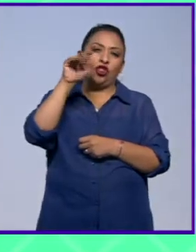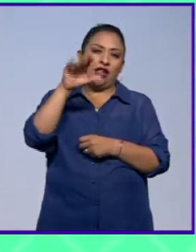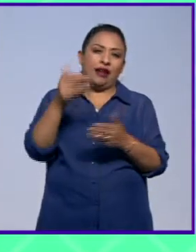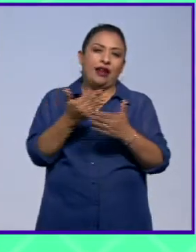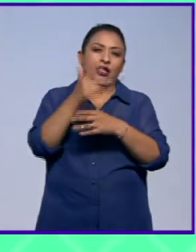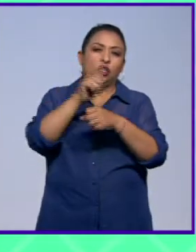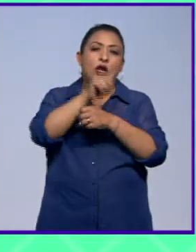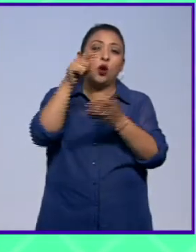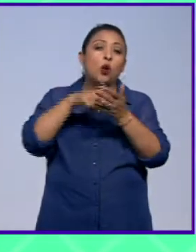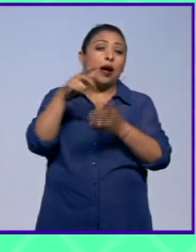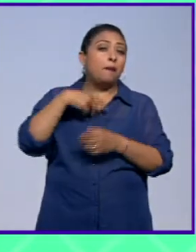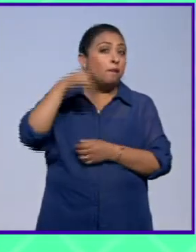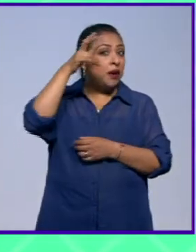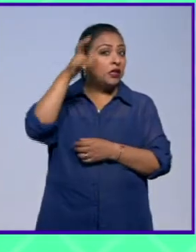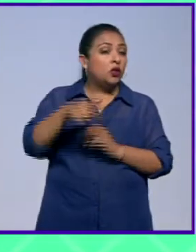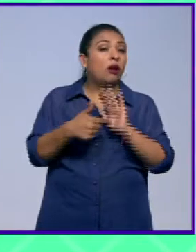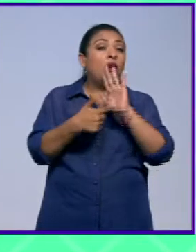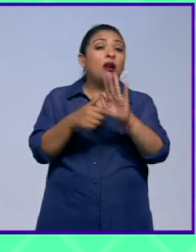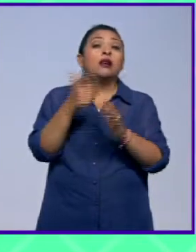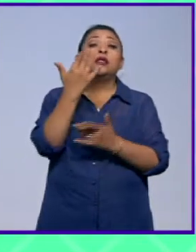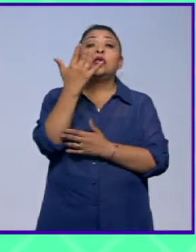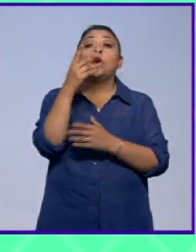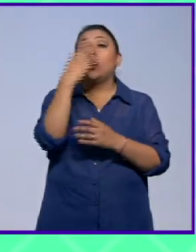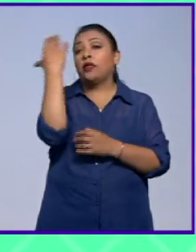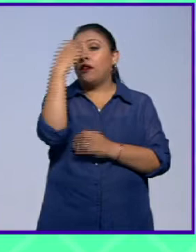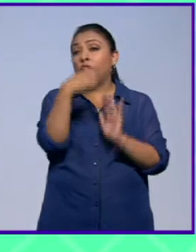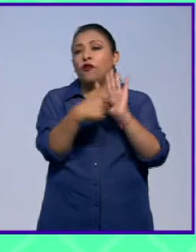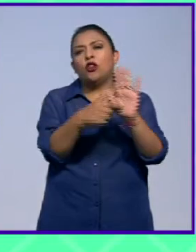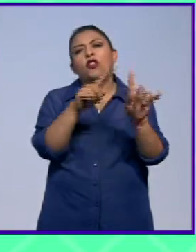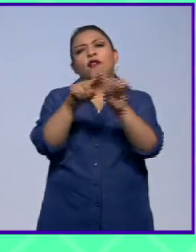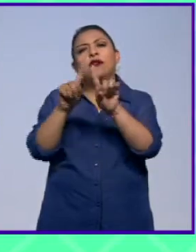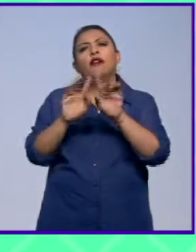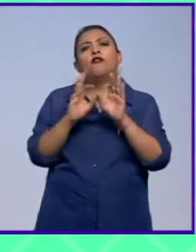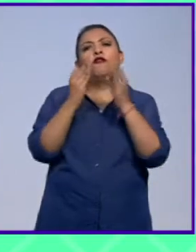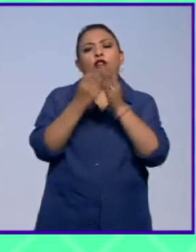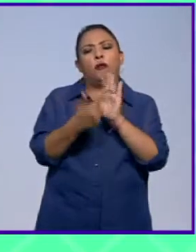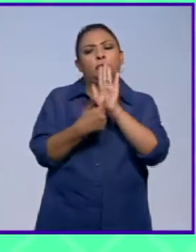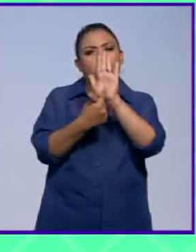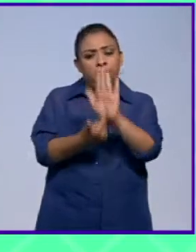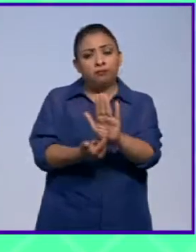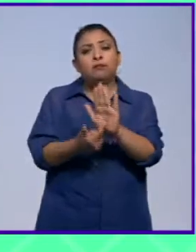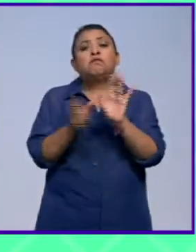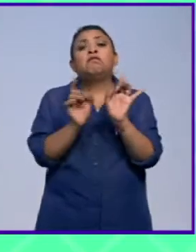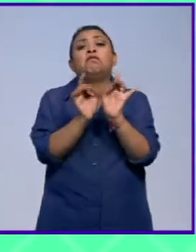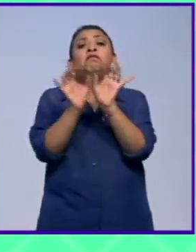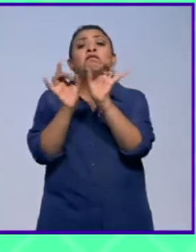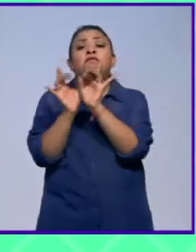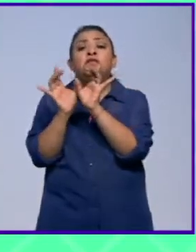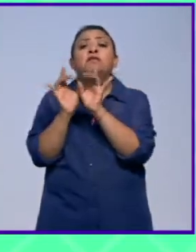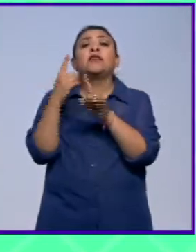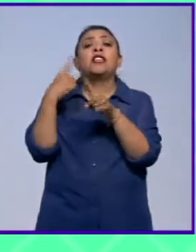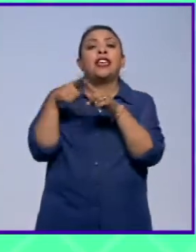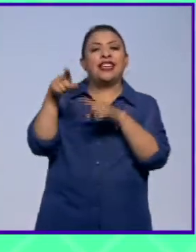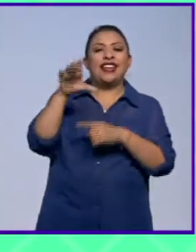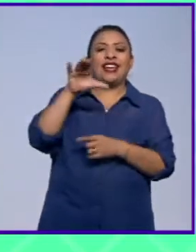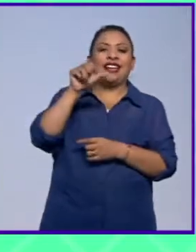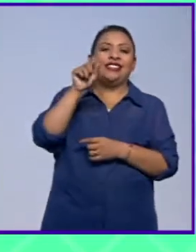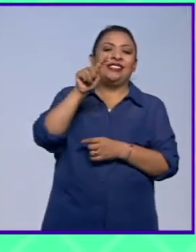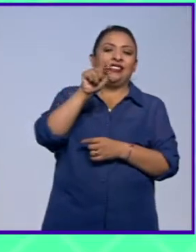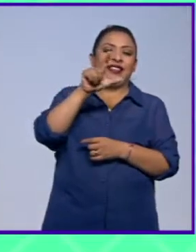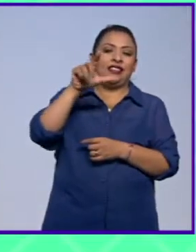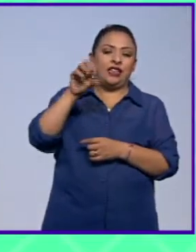con sede en Pachuca, exhibe 50 fotografías en diversos formatos, de sucesos captados por castellanos.